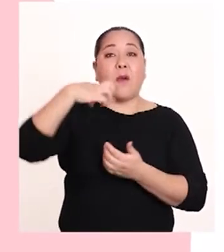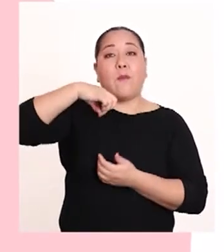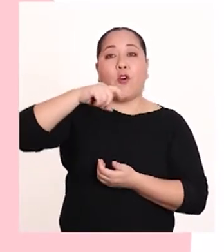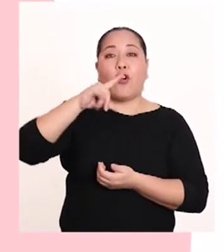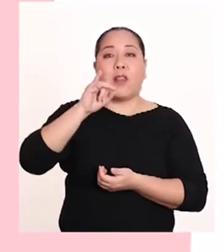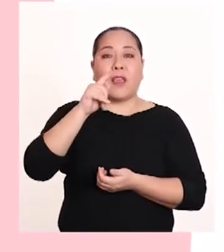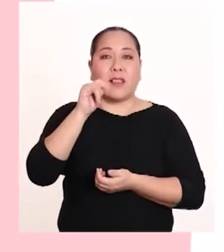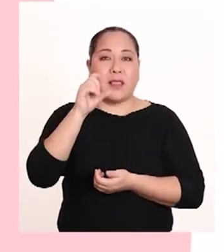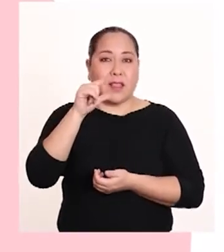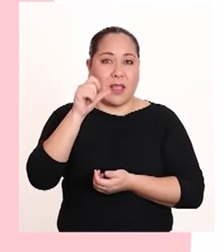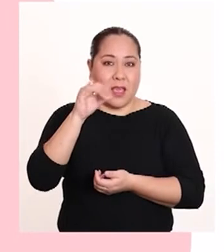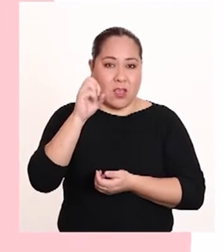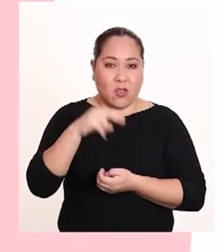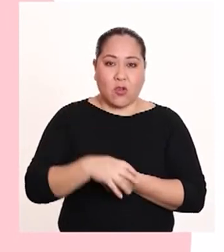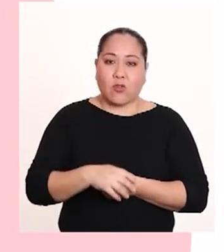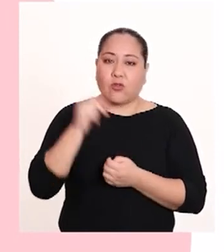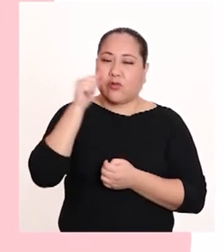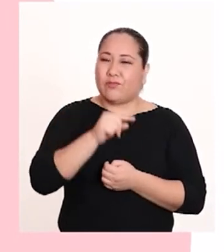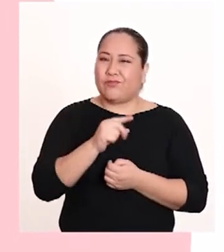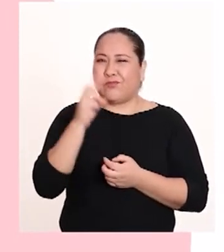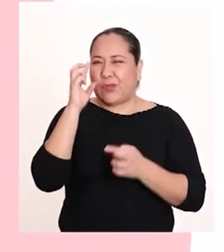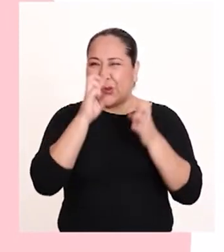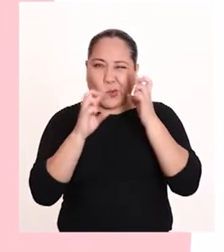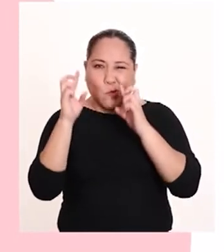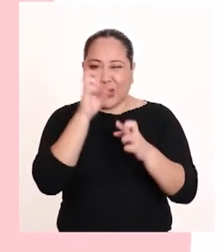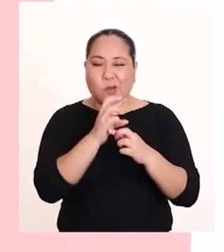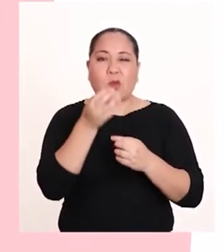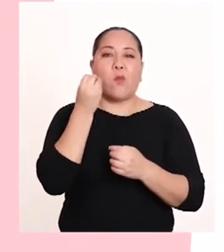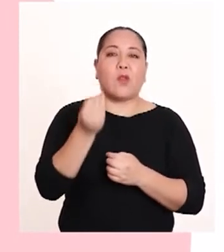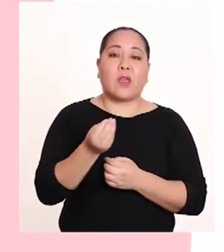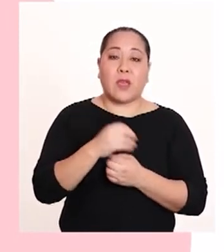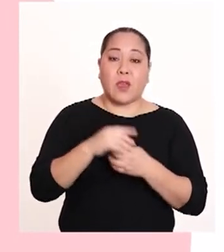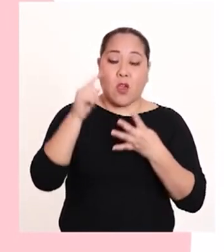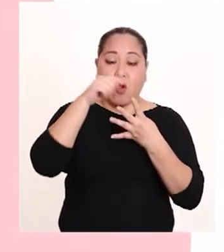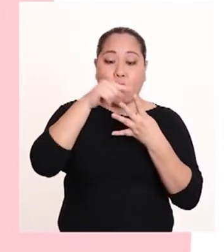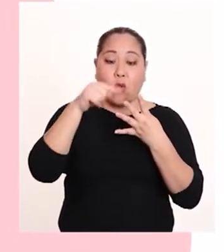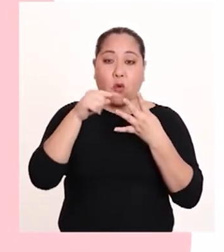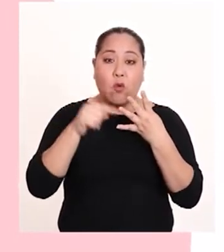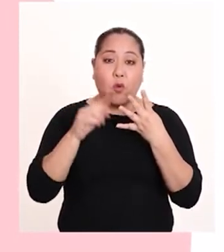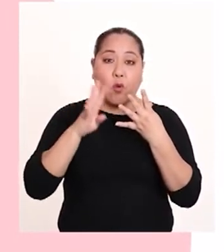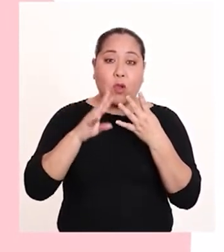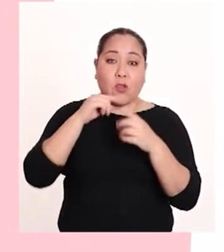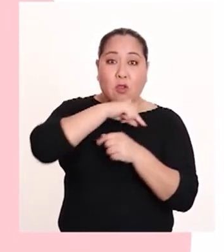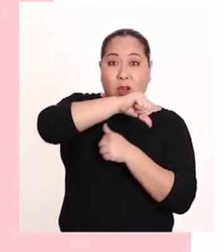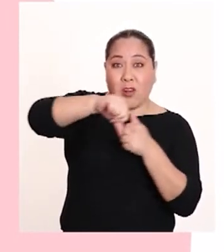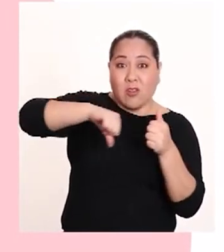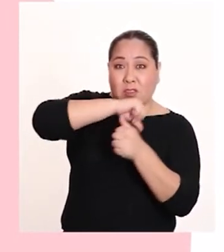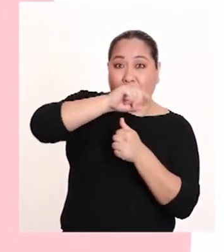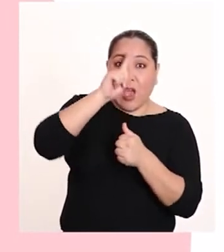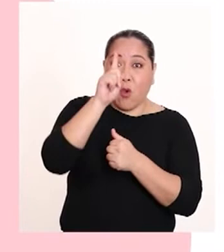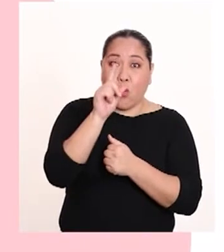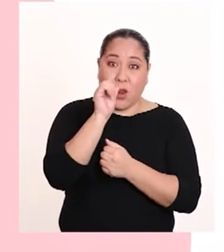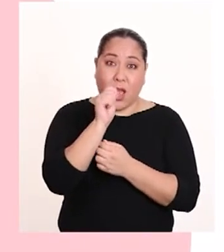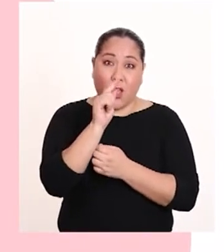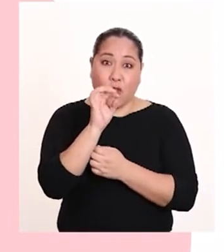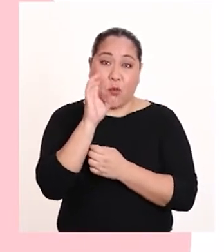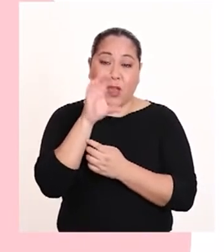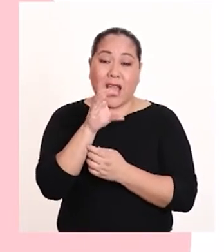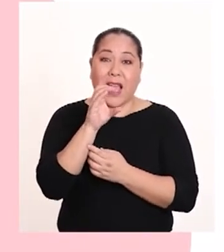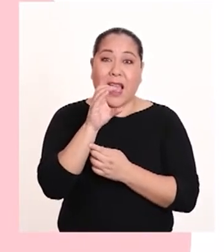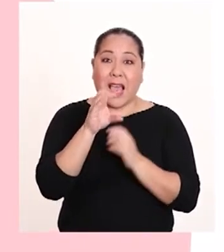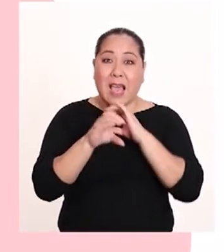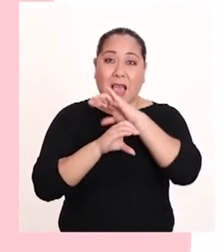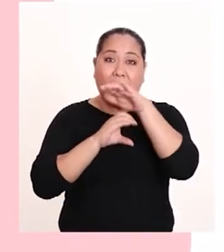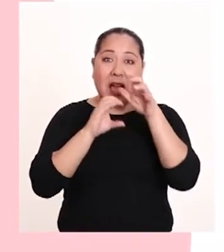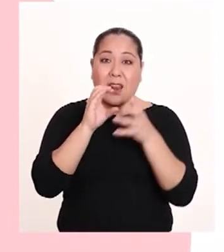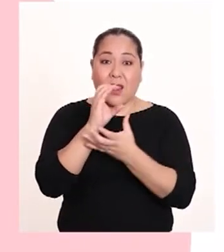polietileno y otros polímeros son engañosas, debido a que cuatro enlaces rodean a cada átomo de carbono en el